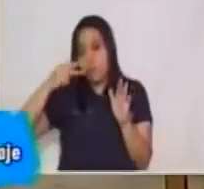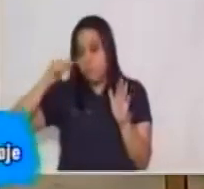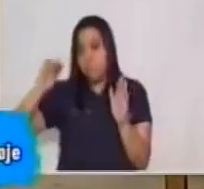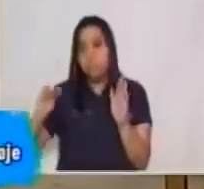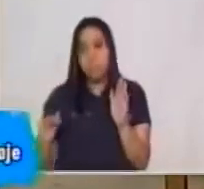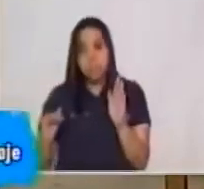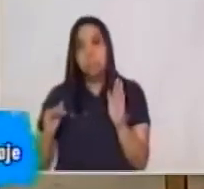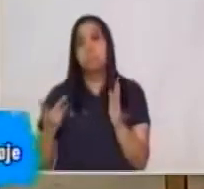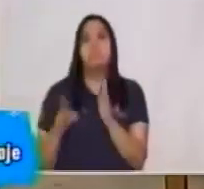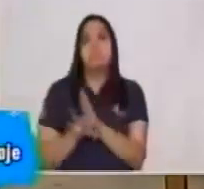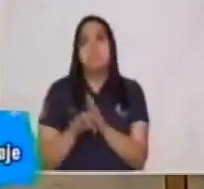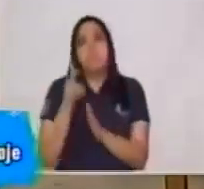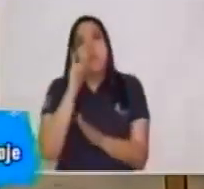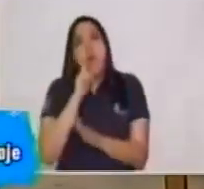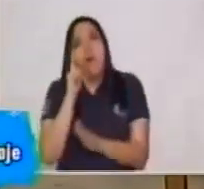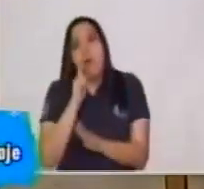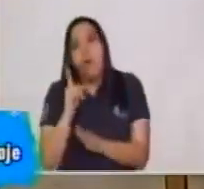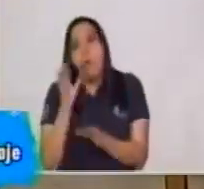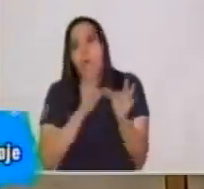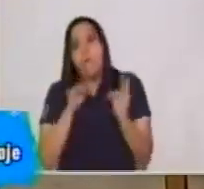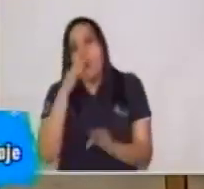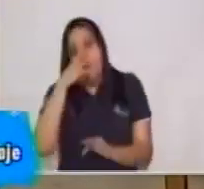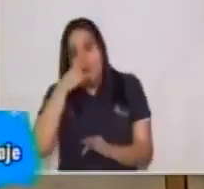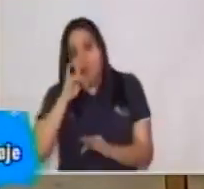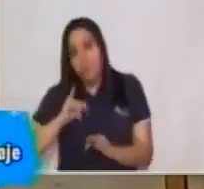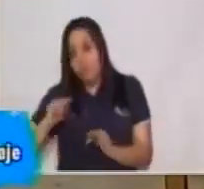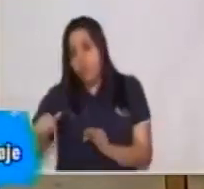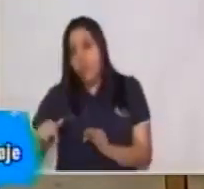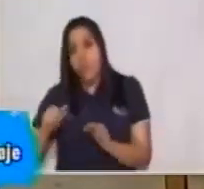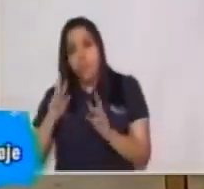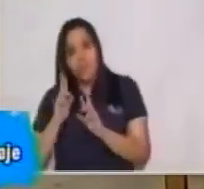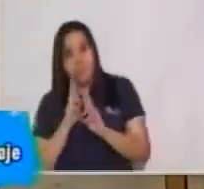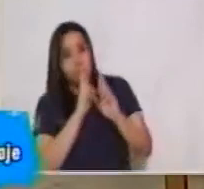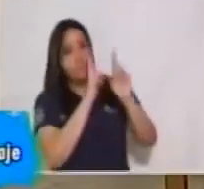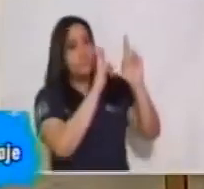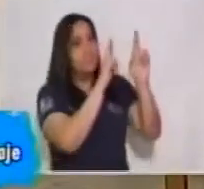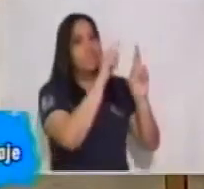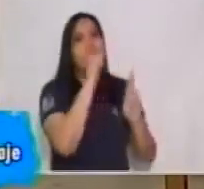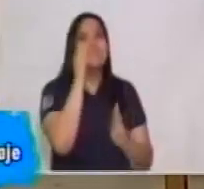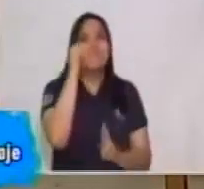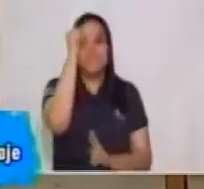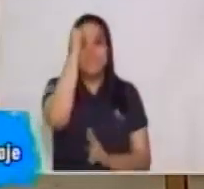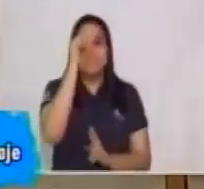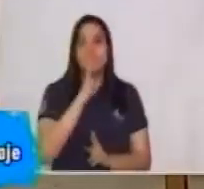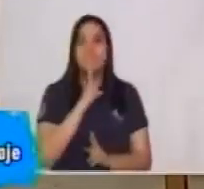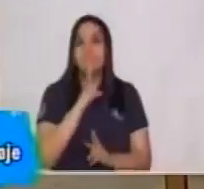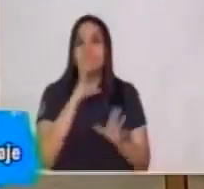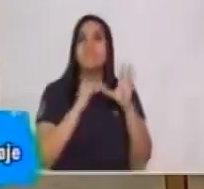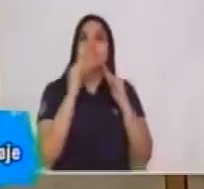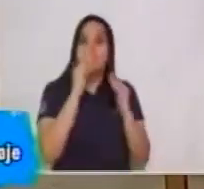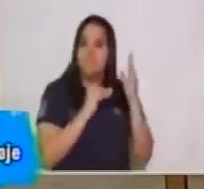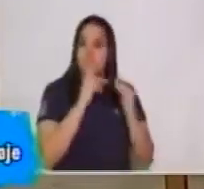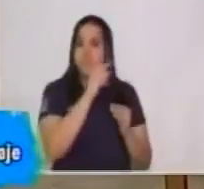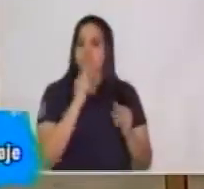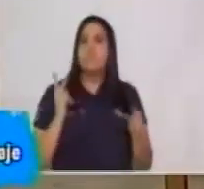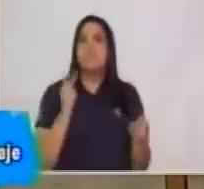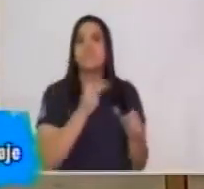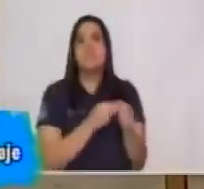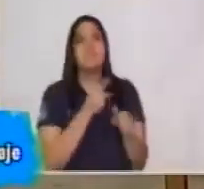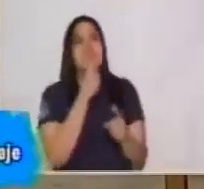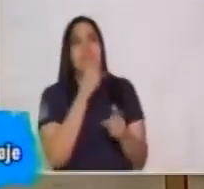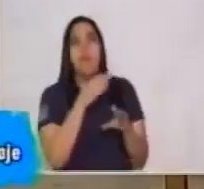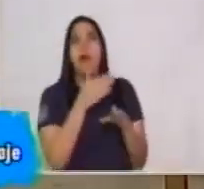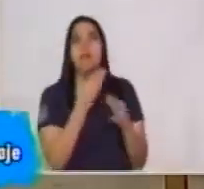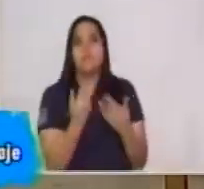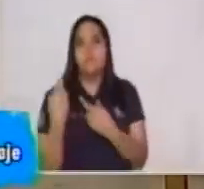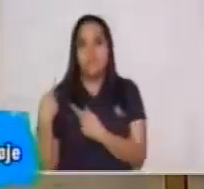no adulta, pero puede ser algún joven o algún niño. Entonces se crea ese vínculo de respeto. Eso tienen los participantes, el papel que